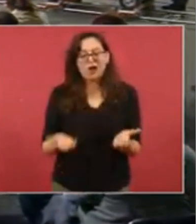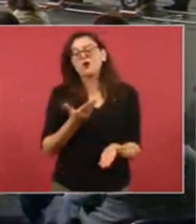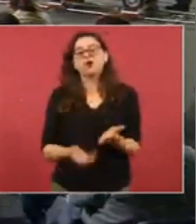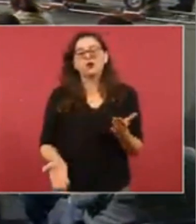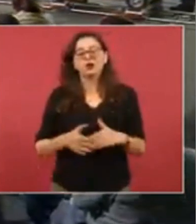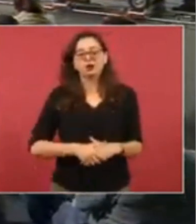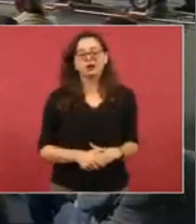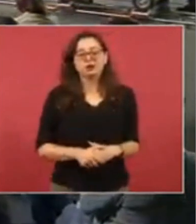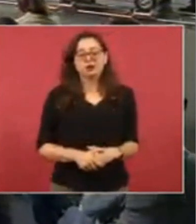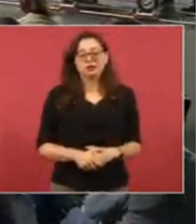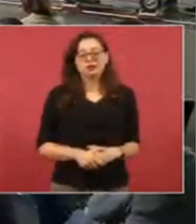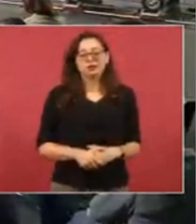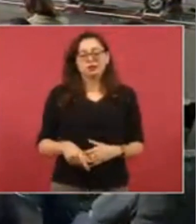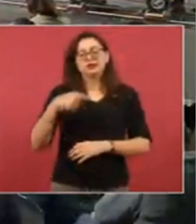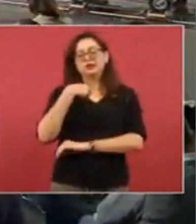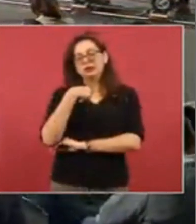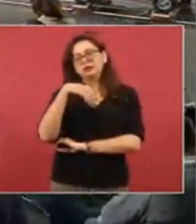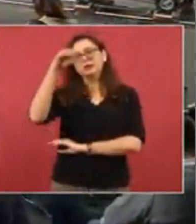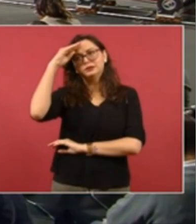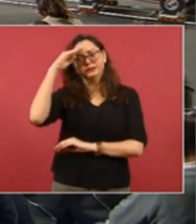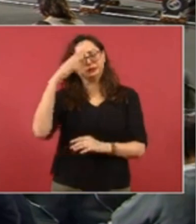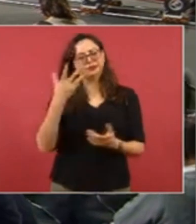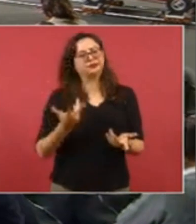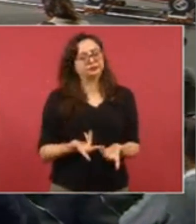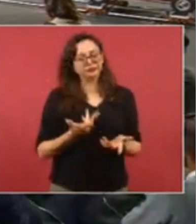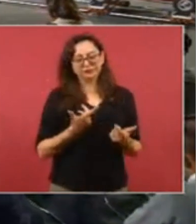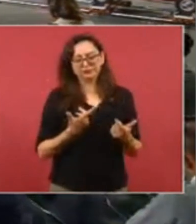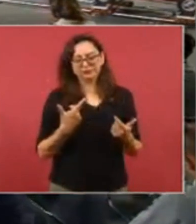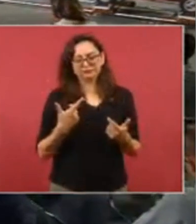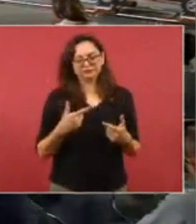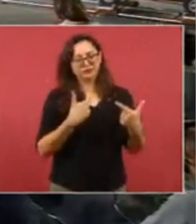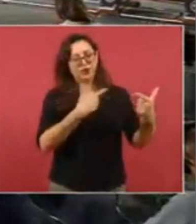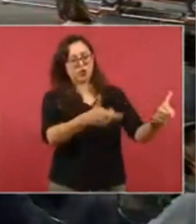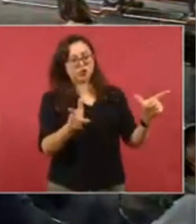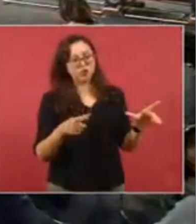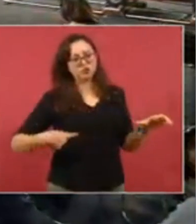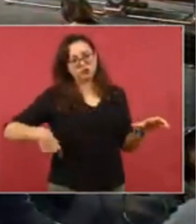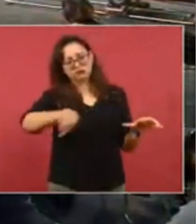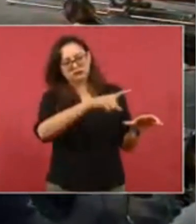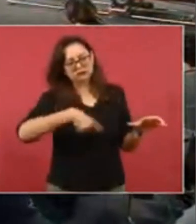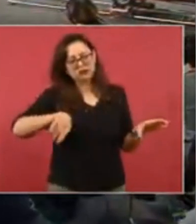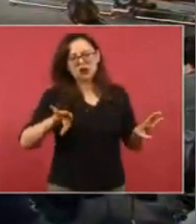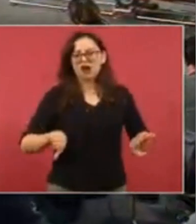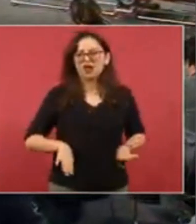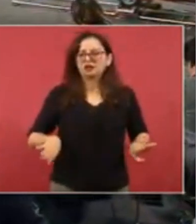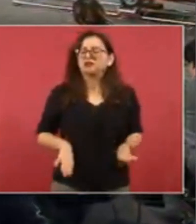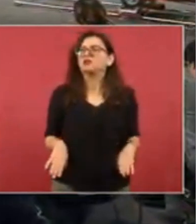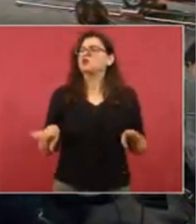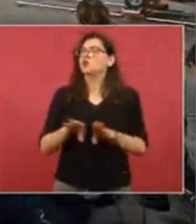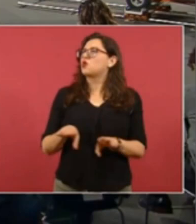llamarles, tenía yo la opción de